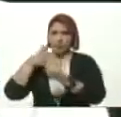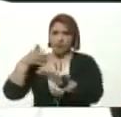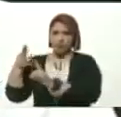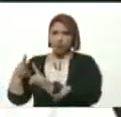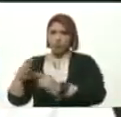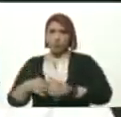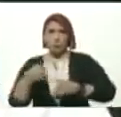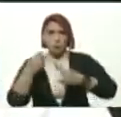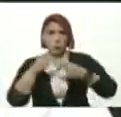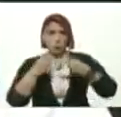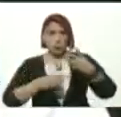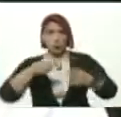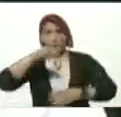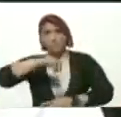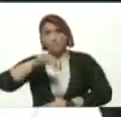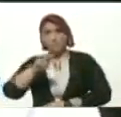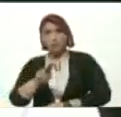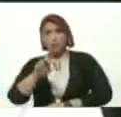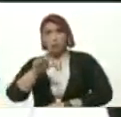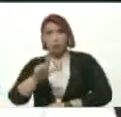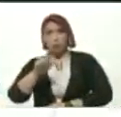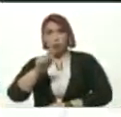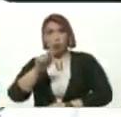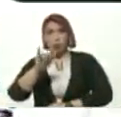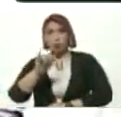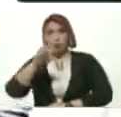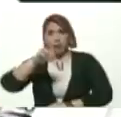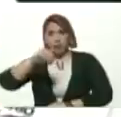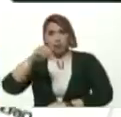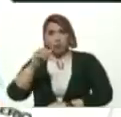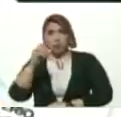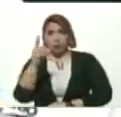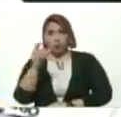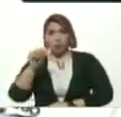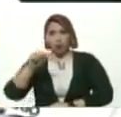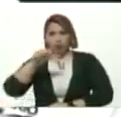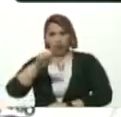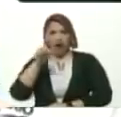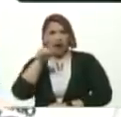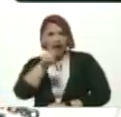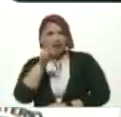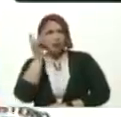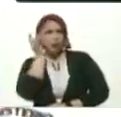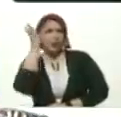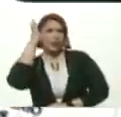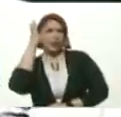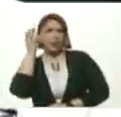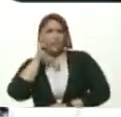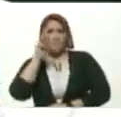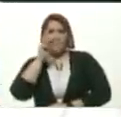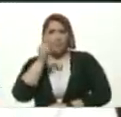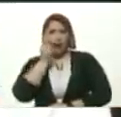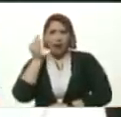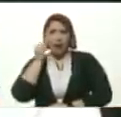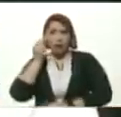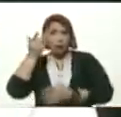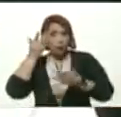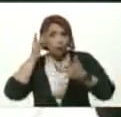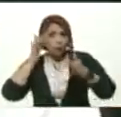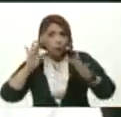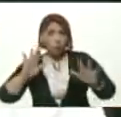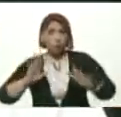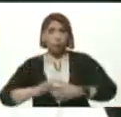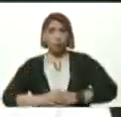Esa formación En particular Genera En el maestro Y la maestra La posibilidad